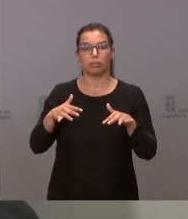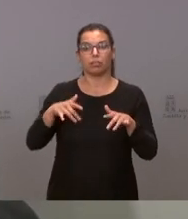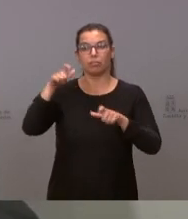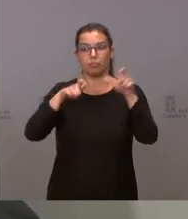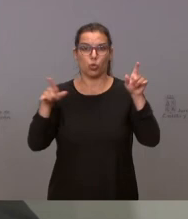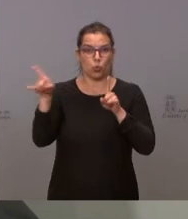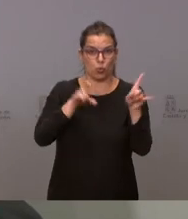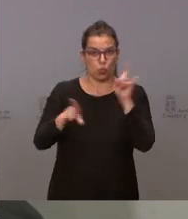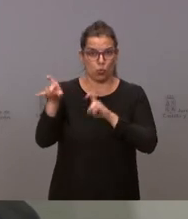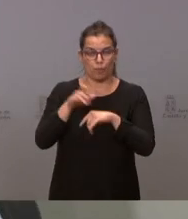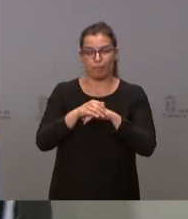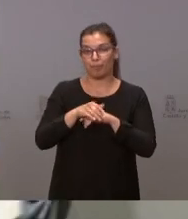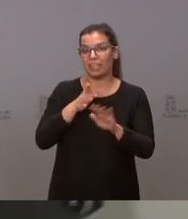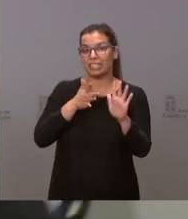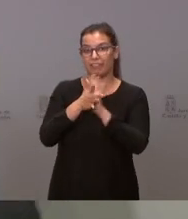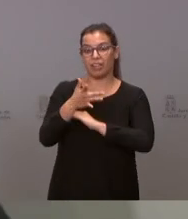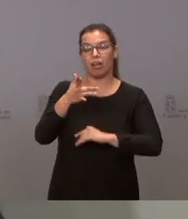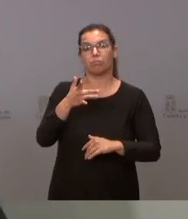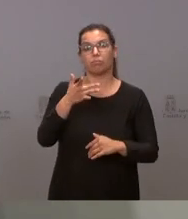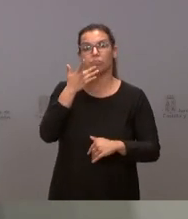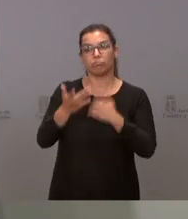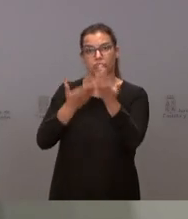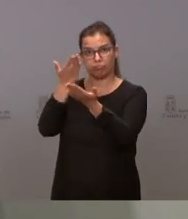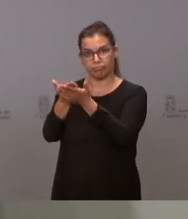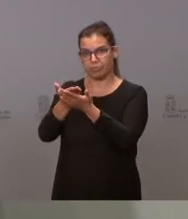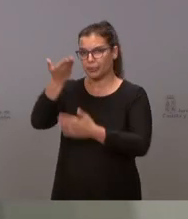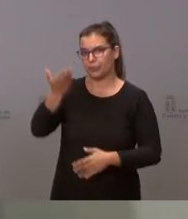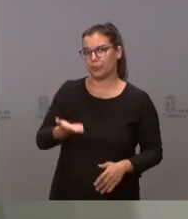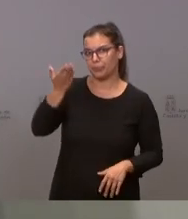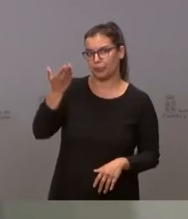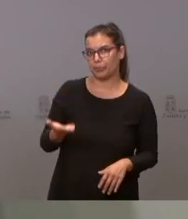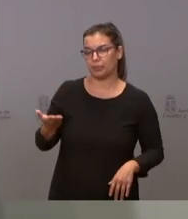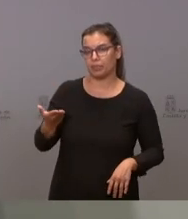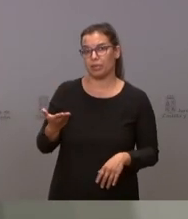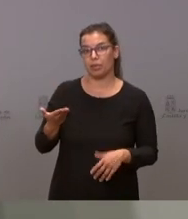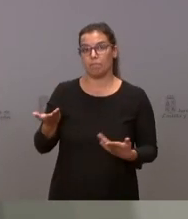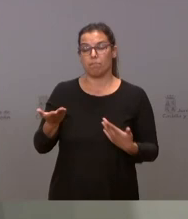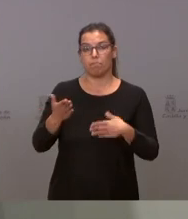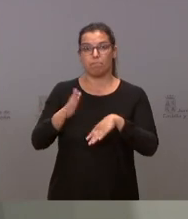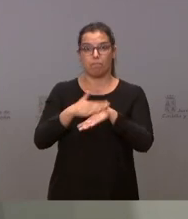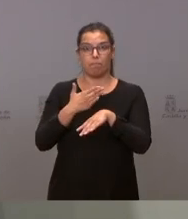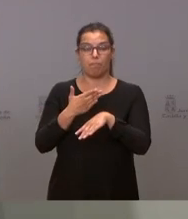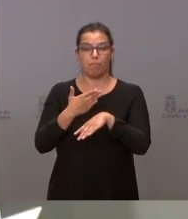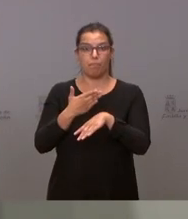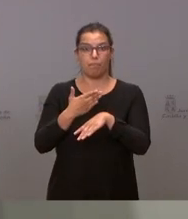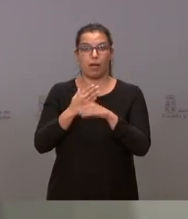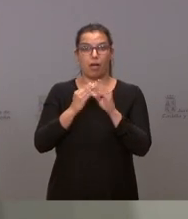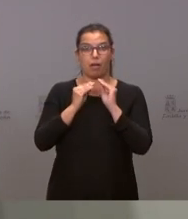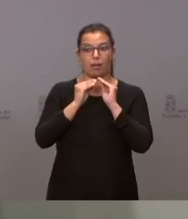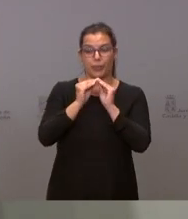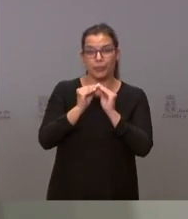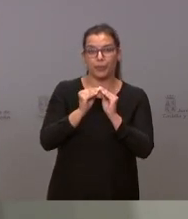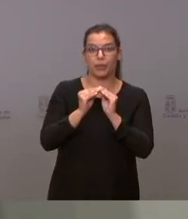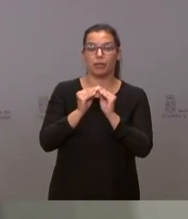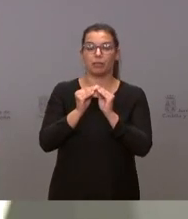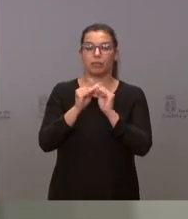Se trata de un encargo esencial para elaborar nuestra